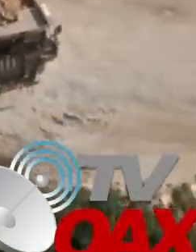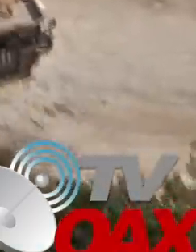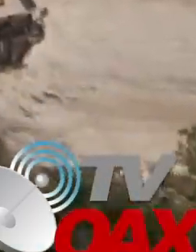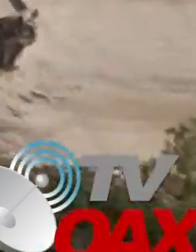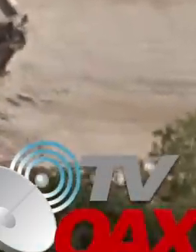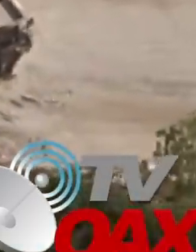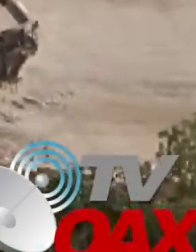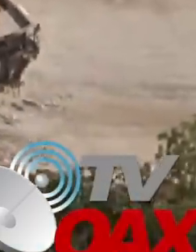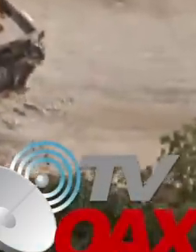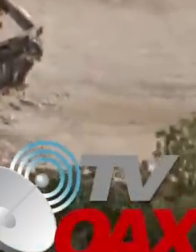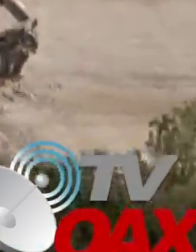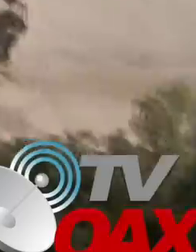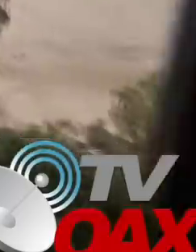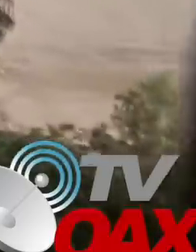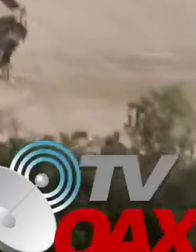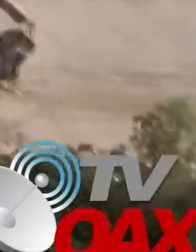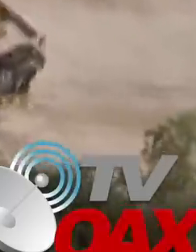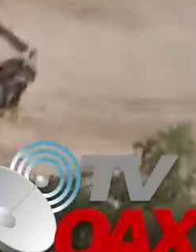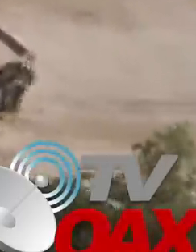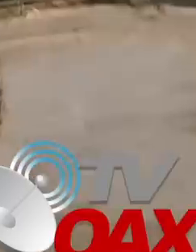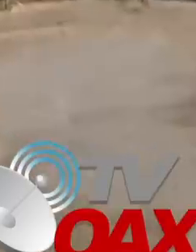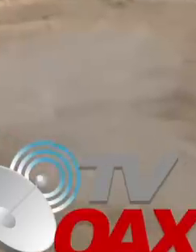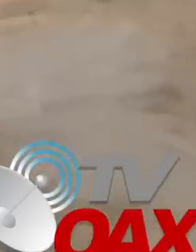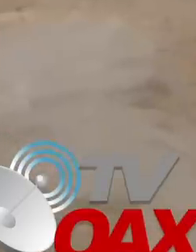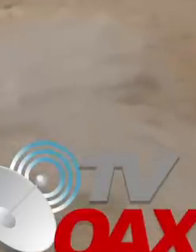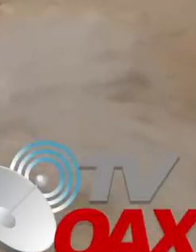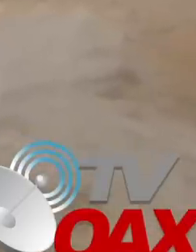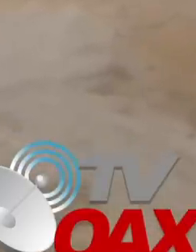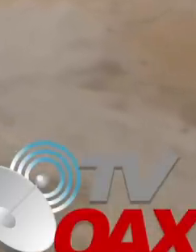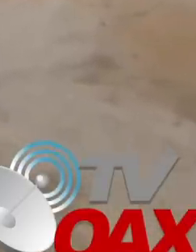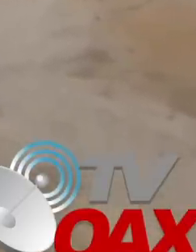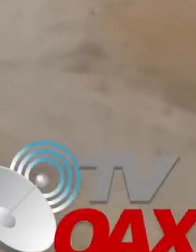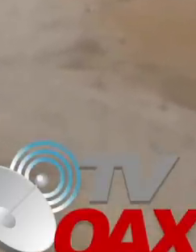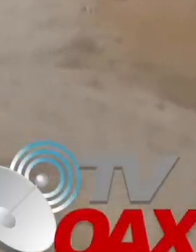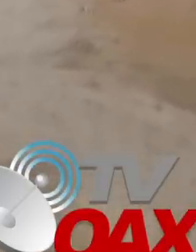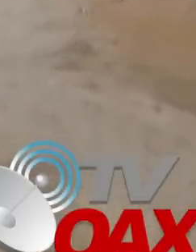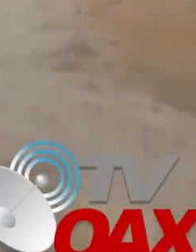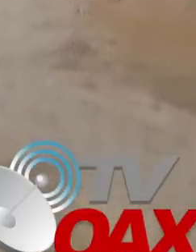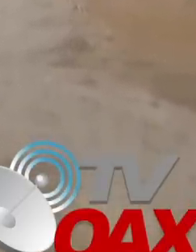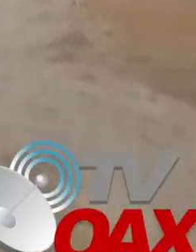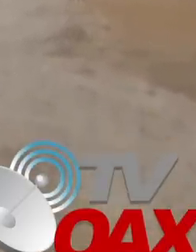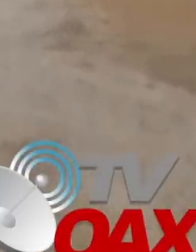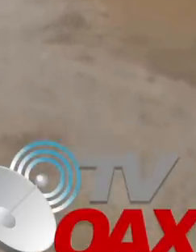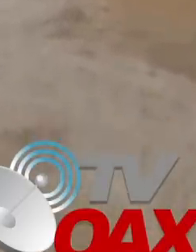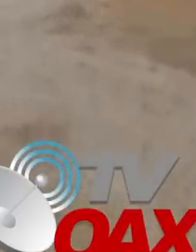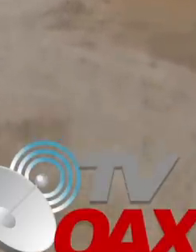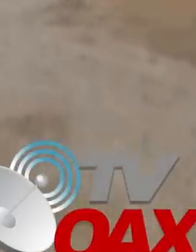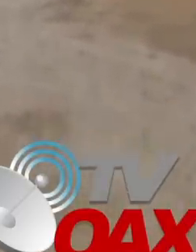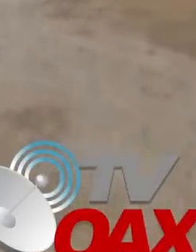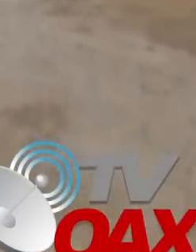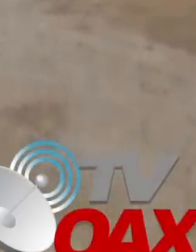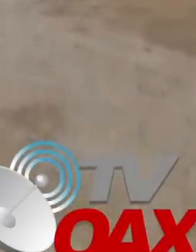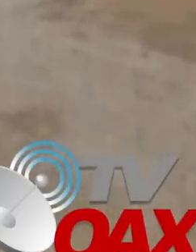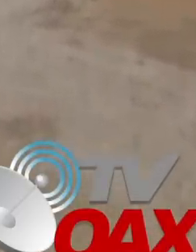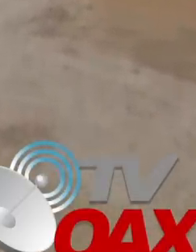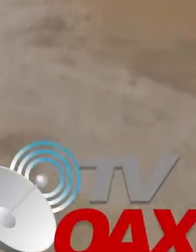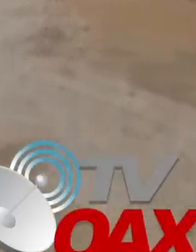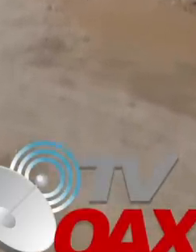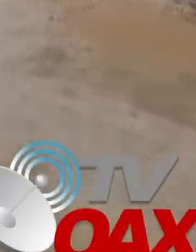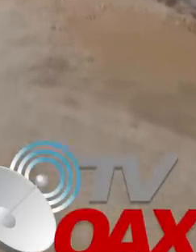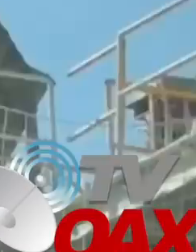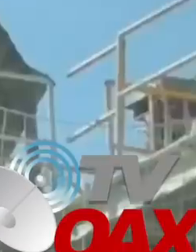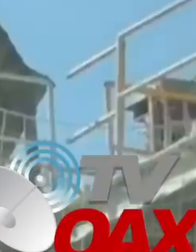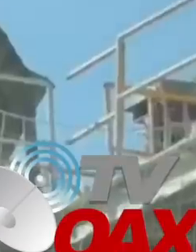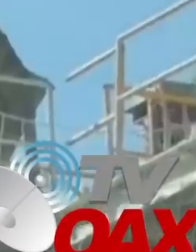valen más. Todo, todo. Se hizo un avalúo,